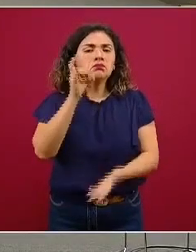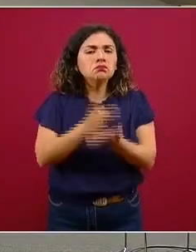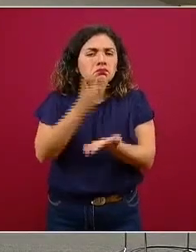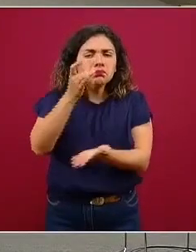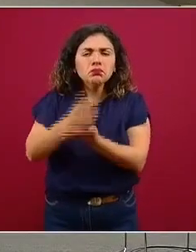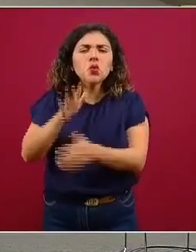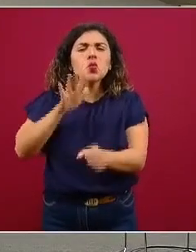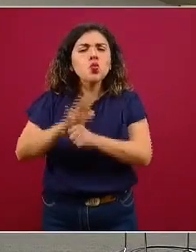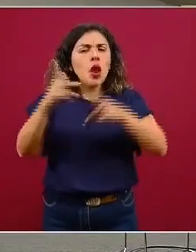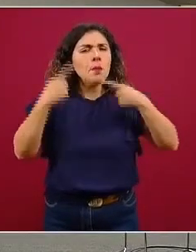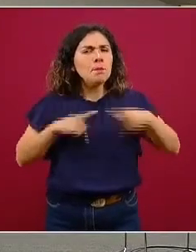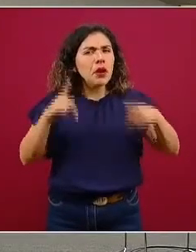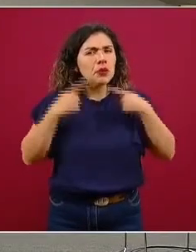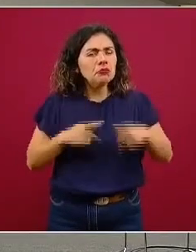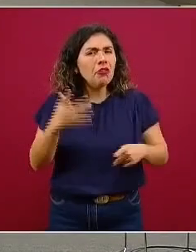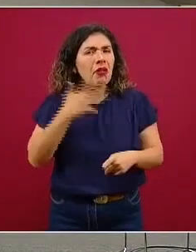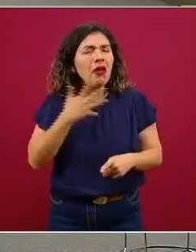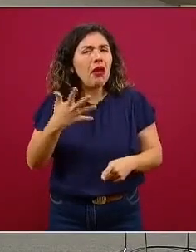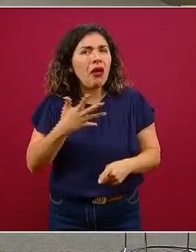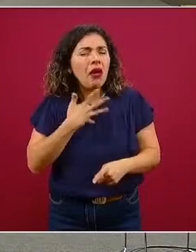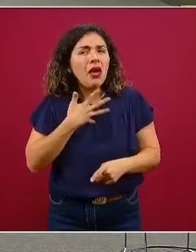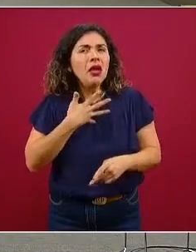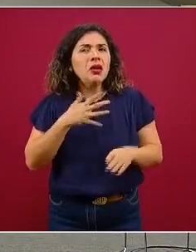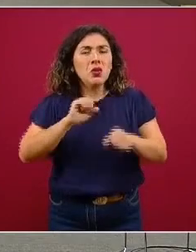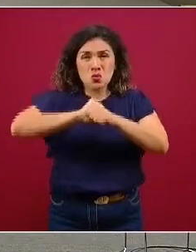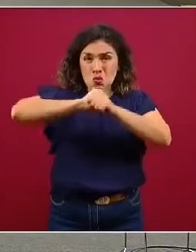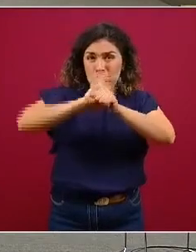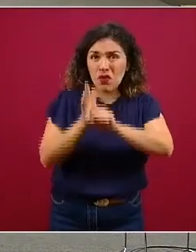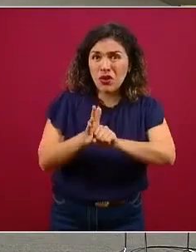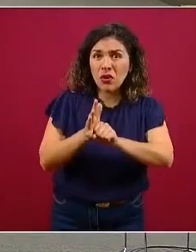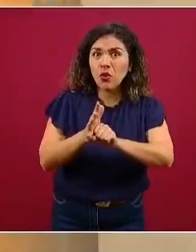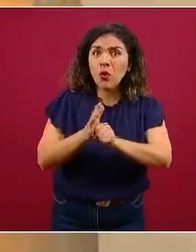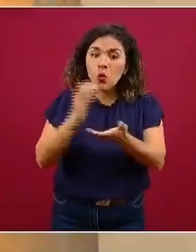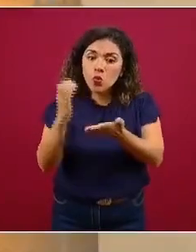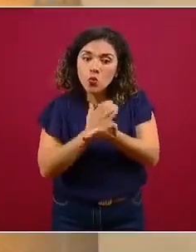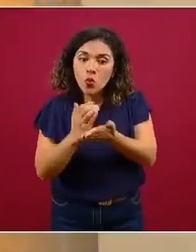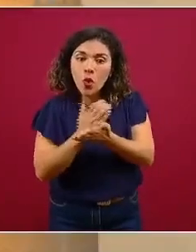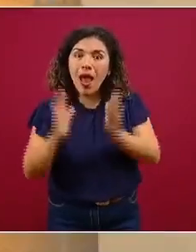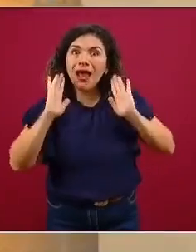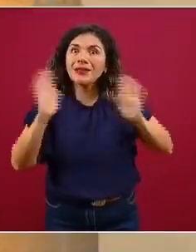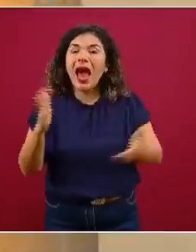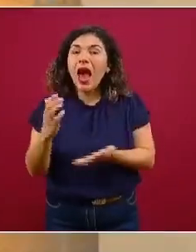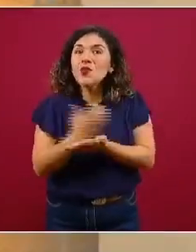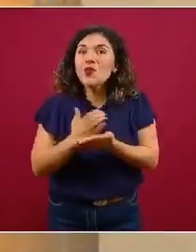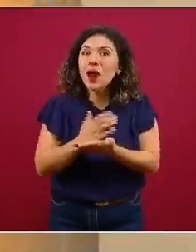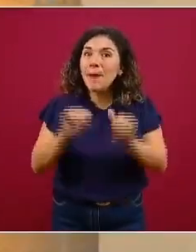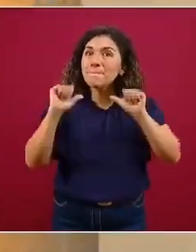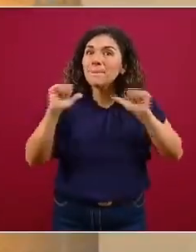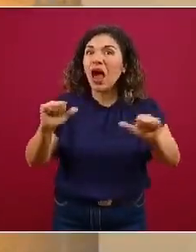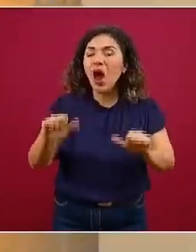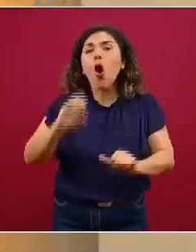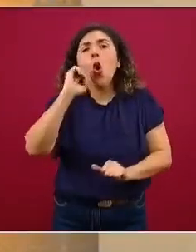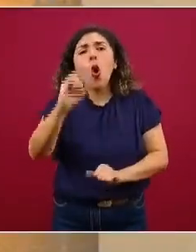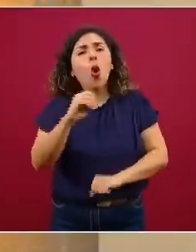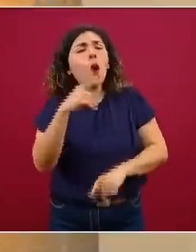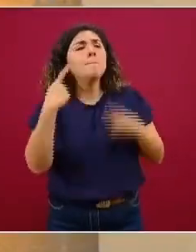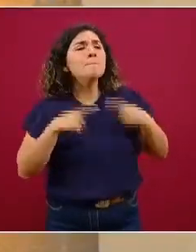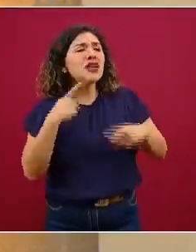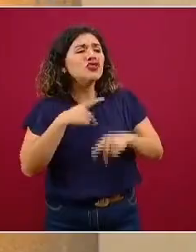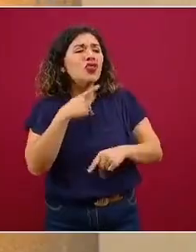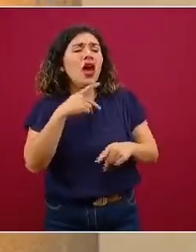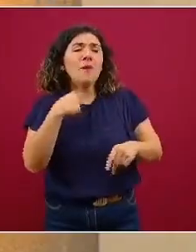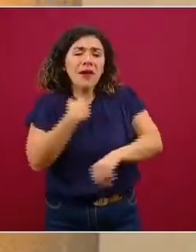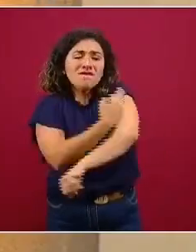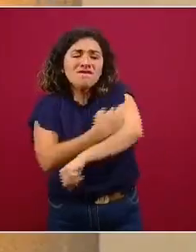proactiva aquellas personas que hayan sobrevivido al coronavirus o que tengan un familiar que haya sido afectado, ya sea que haya fallecido